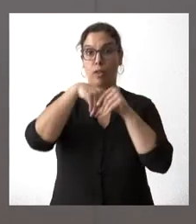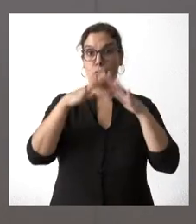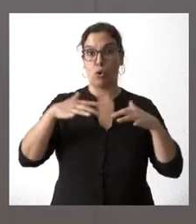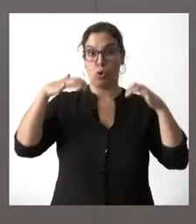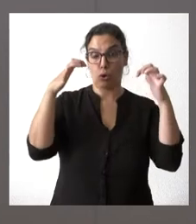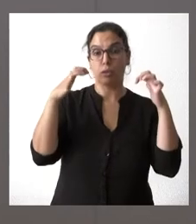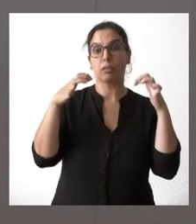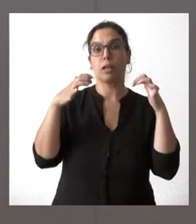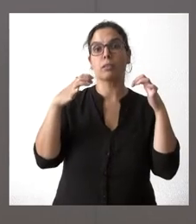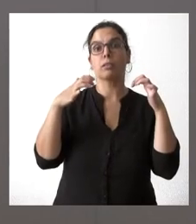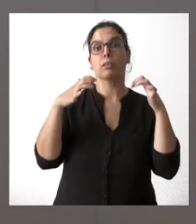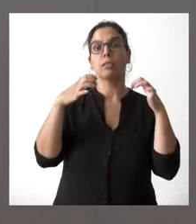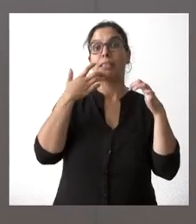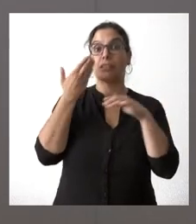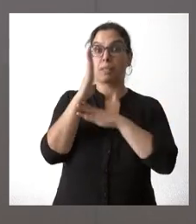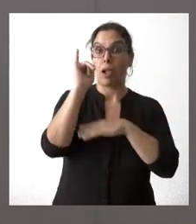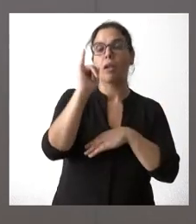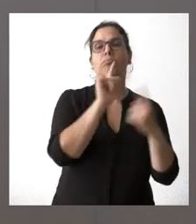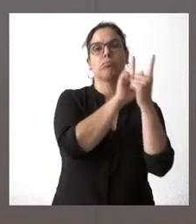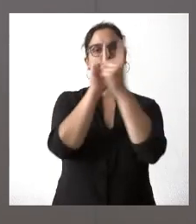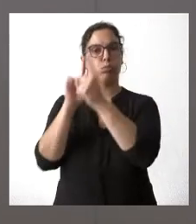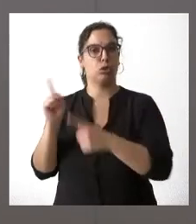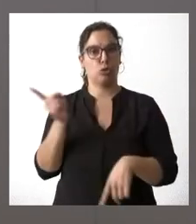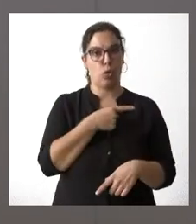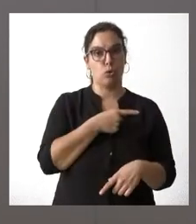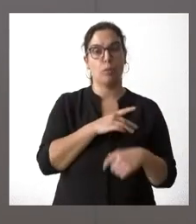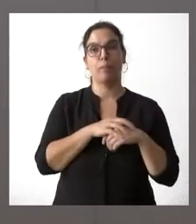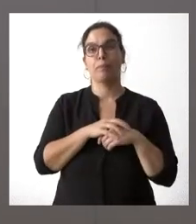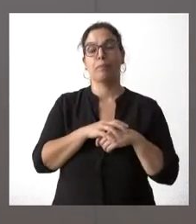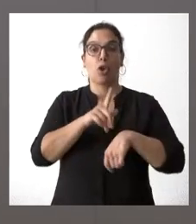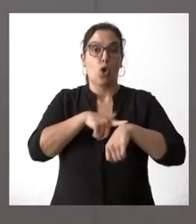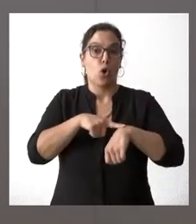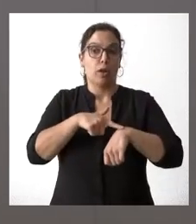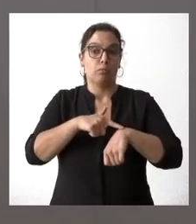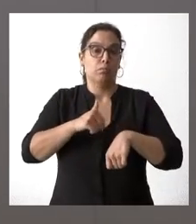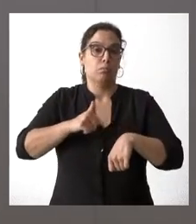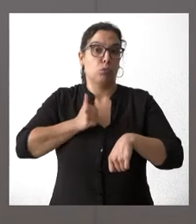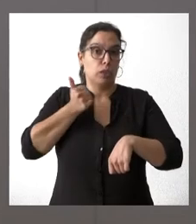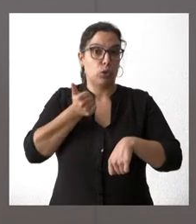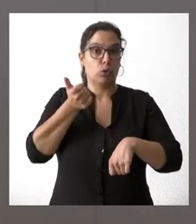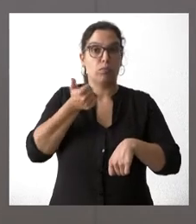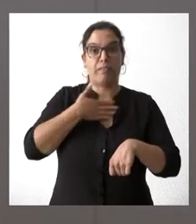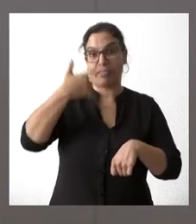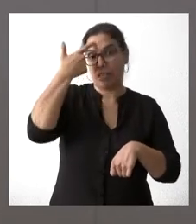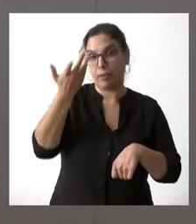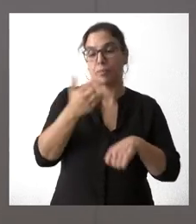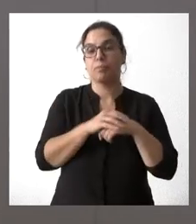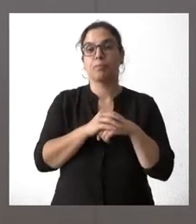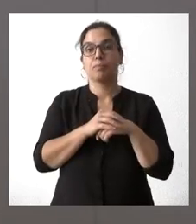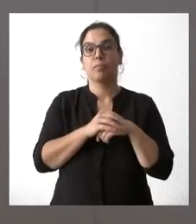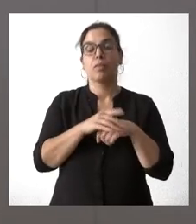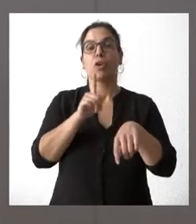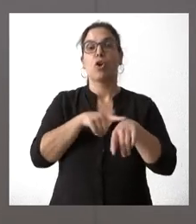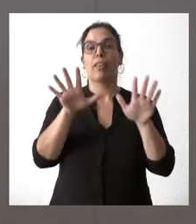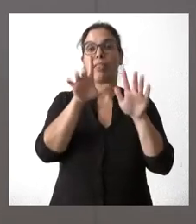políticas con representación en las Cortes de Castilla y León. Los horarios, por si lo estiman oportuno conocer, a las